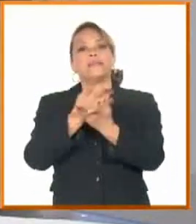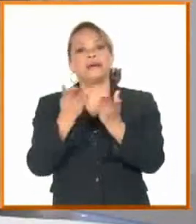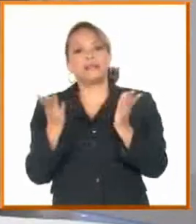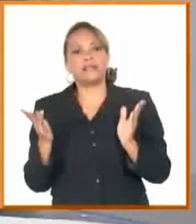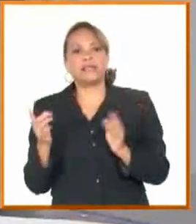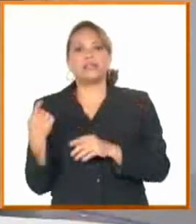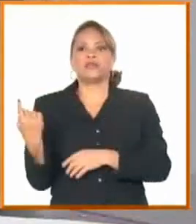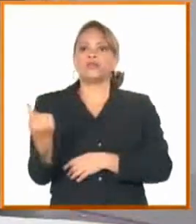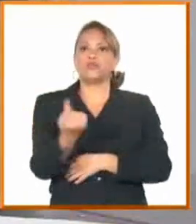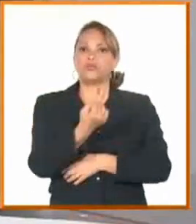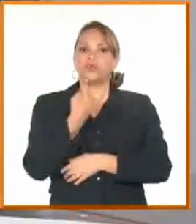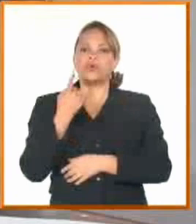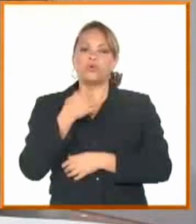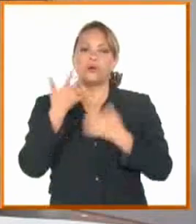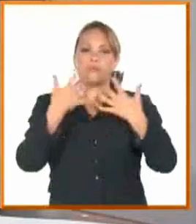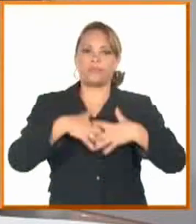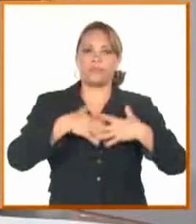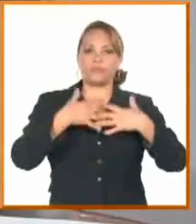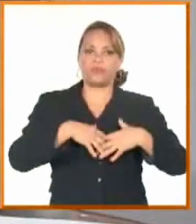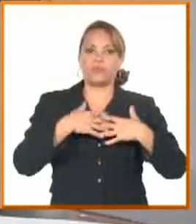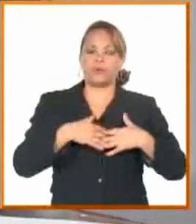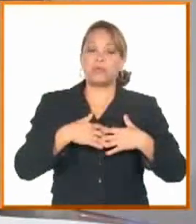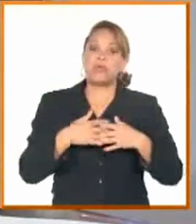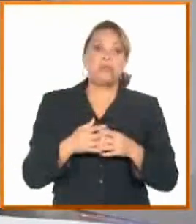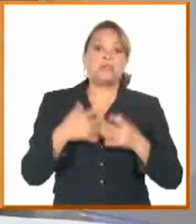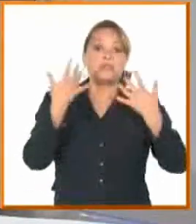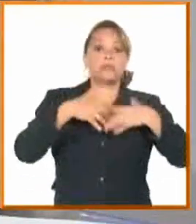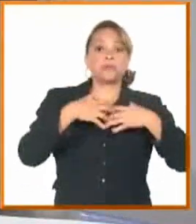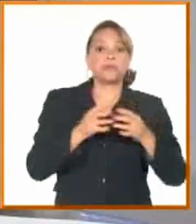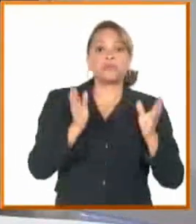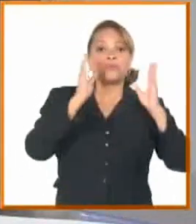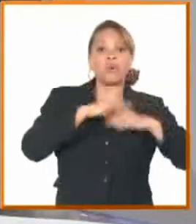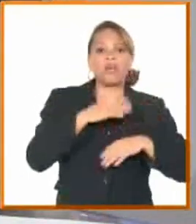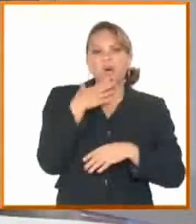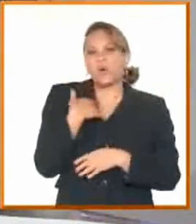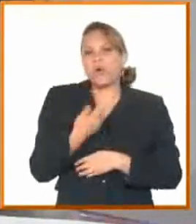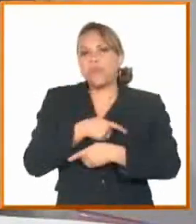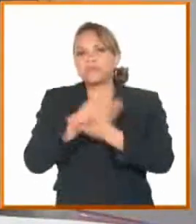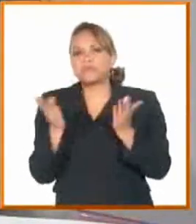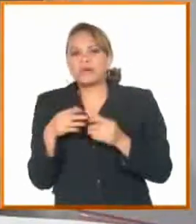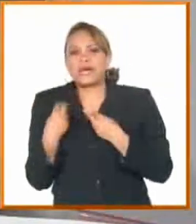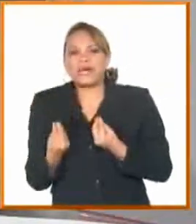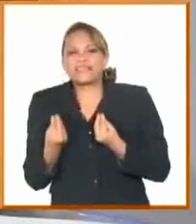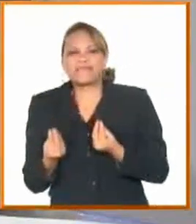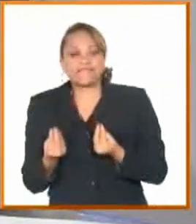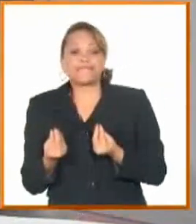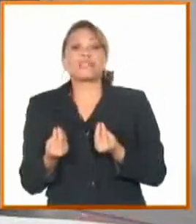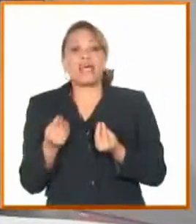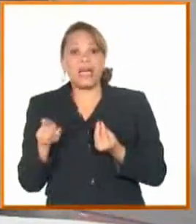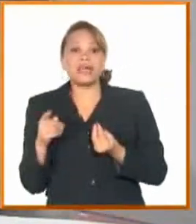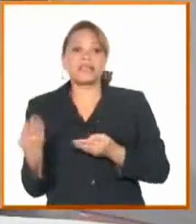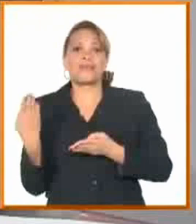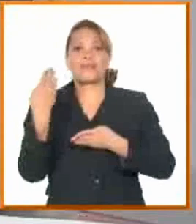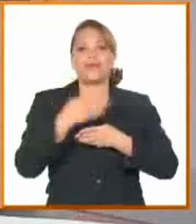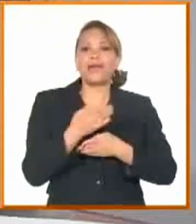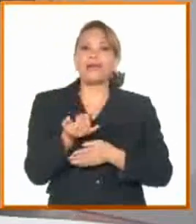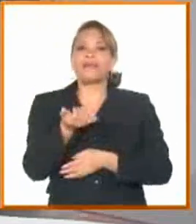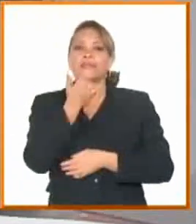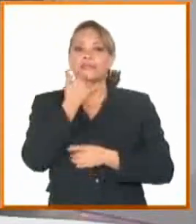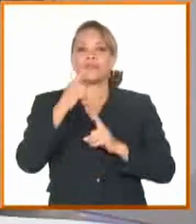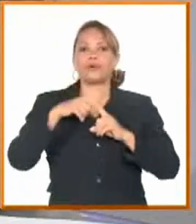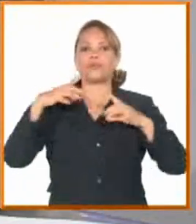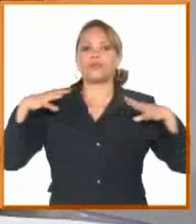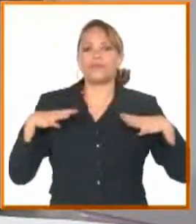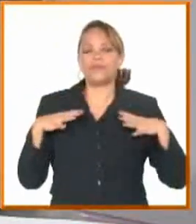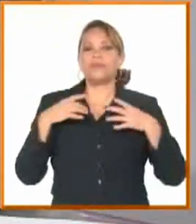lo que somos capaces de producir. Pero lo que importamos depende de que dispongamos de la divisa. Y entonces ahí está el bloqueo, ahí está la afectación al turismo, ahí